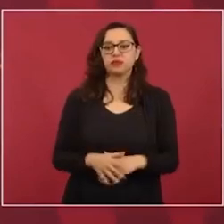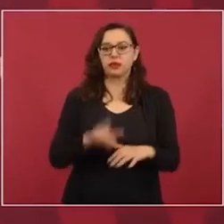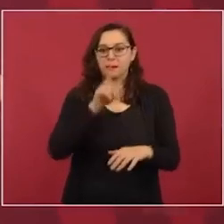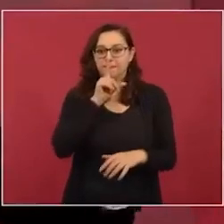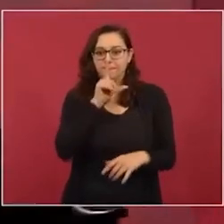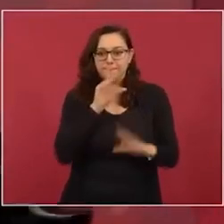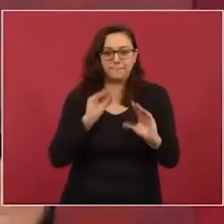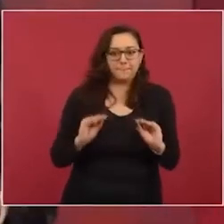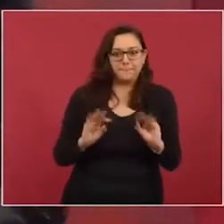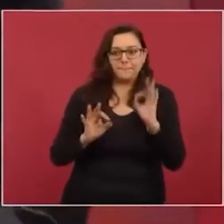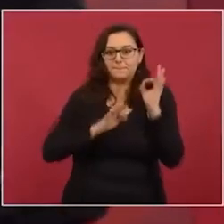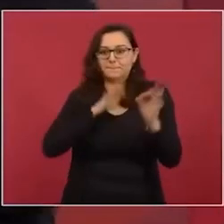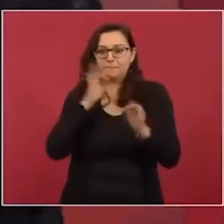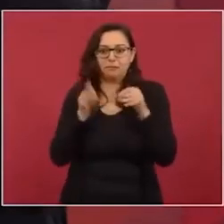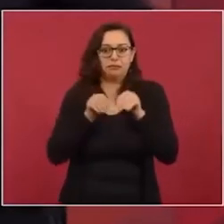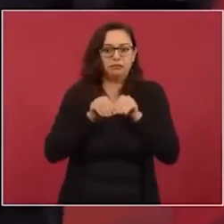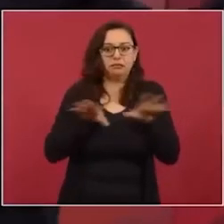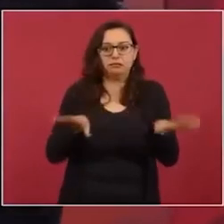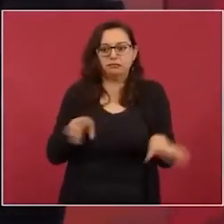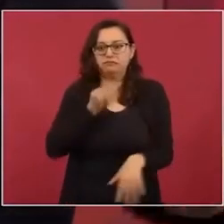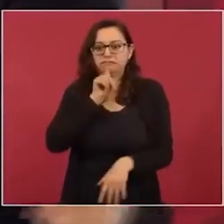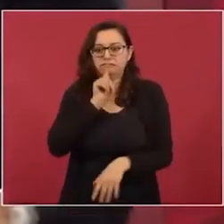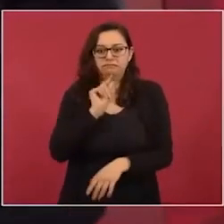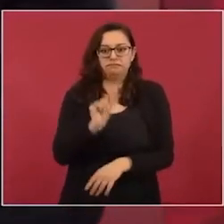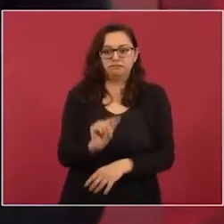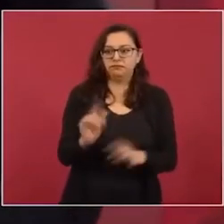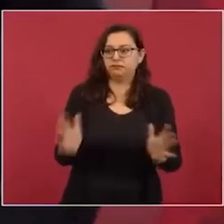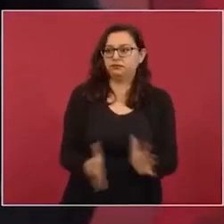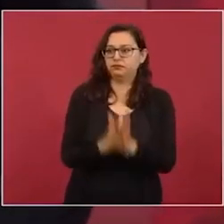nadie se entere para que nadie participe.